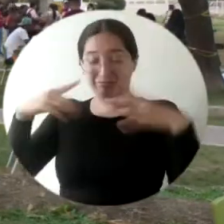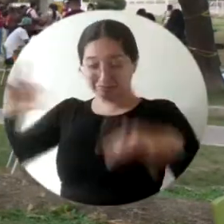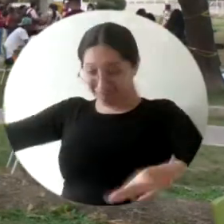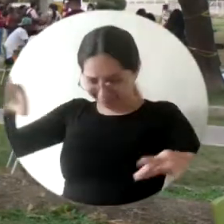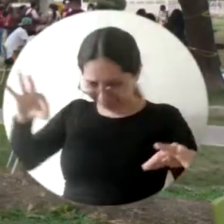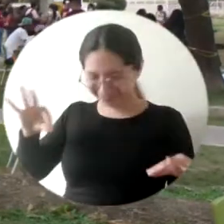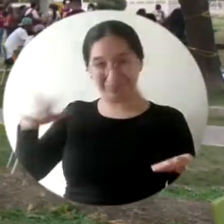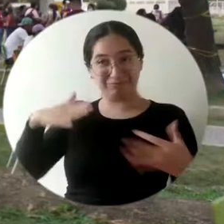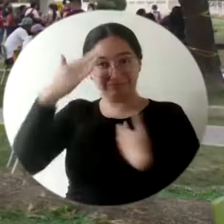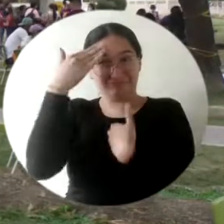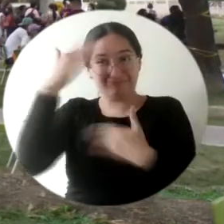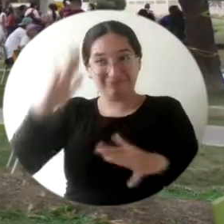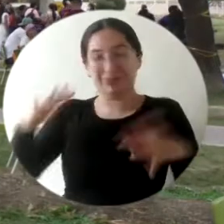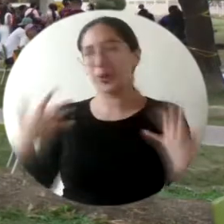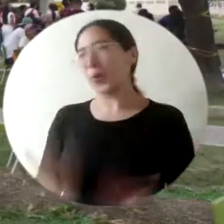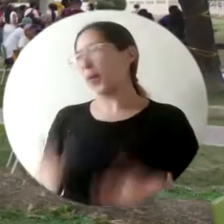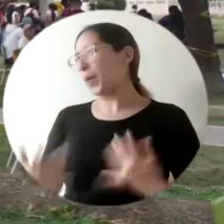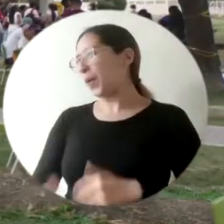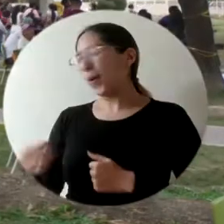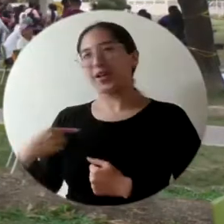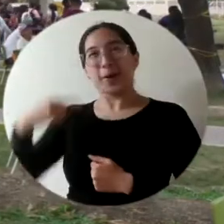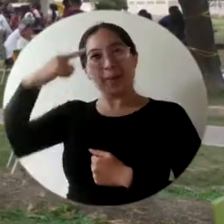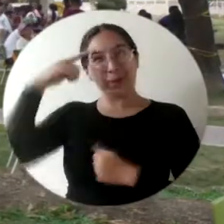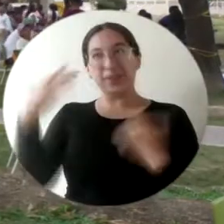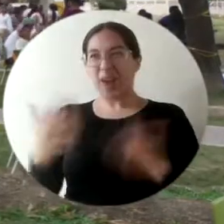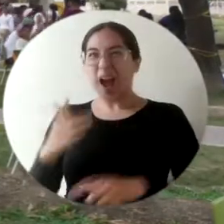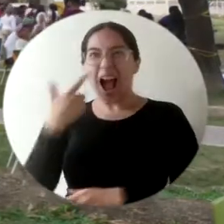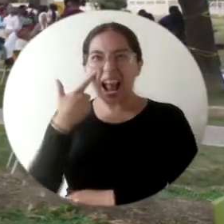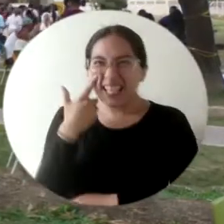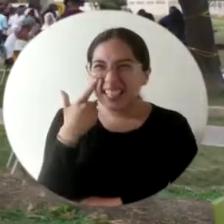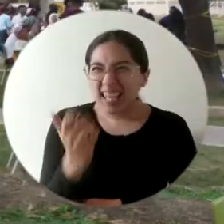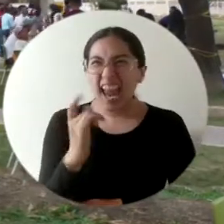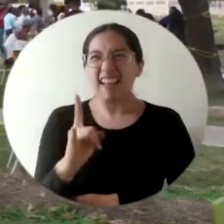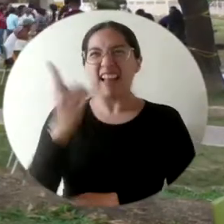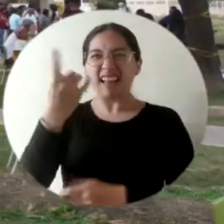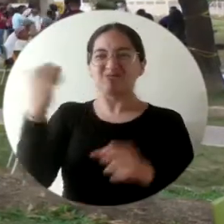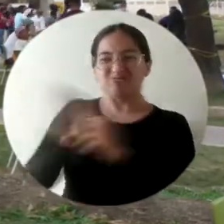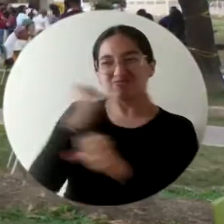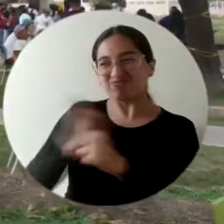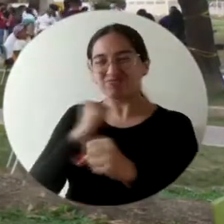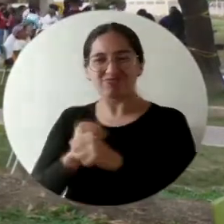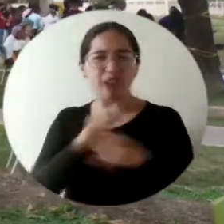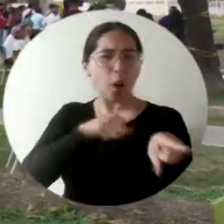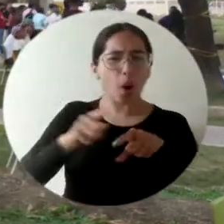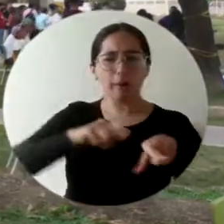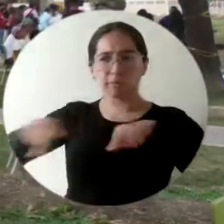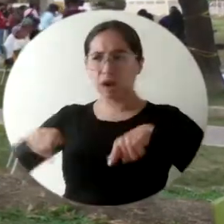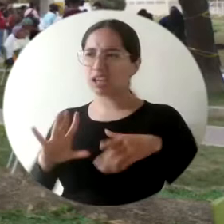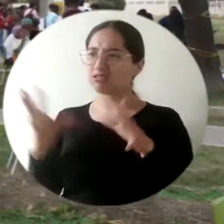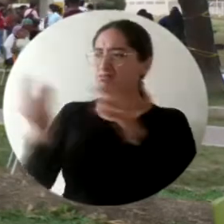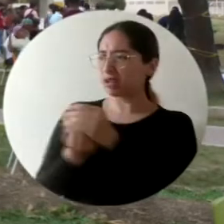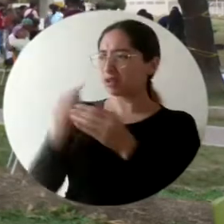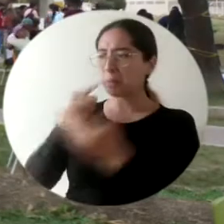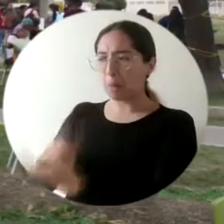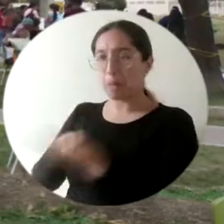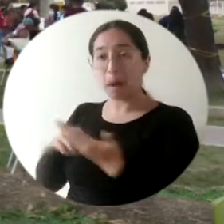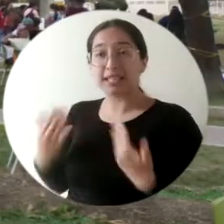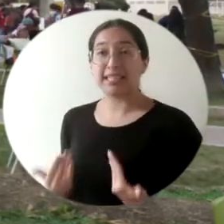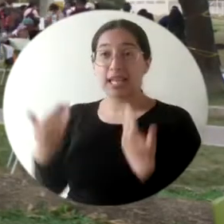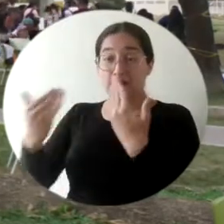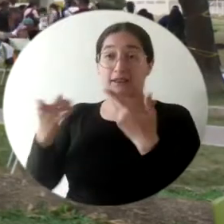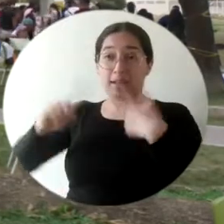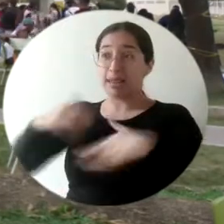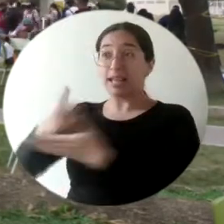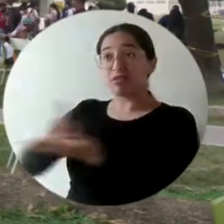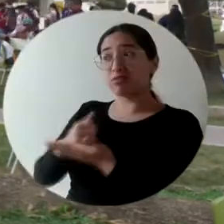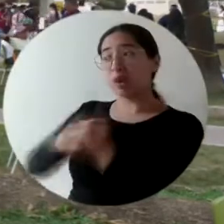yo no me esperaba y porque me parece buena la labor que Inclusión ha